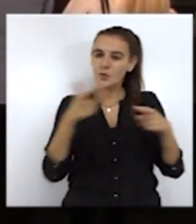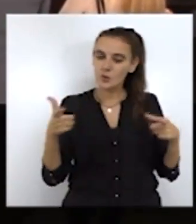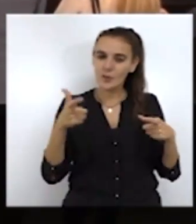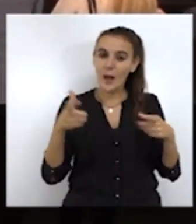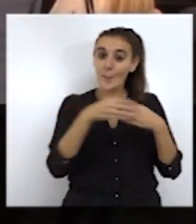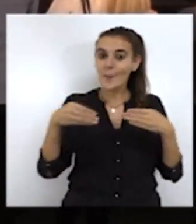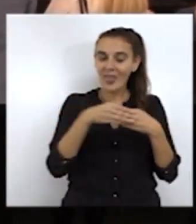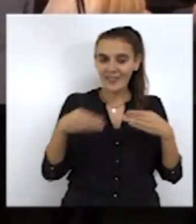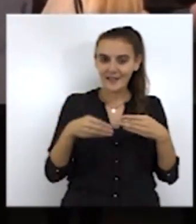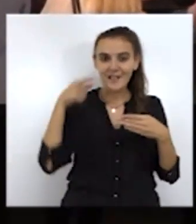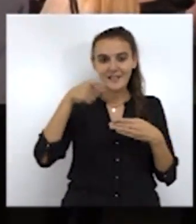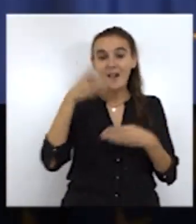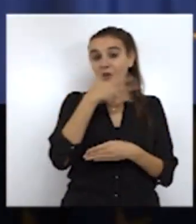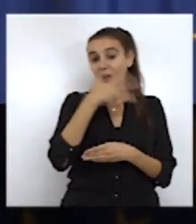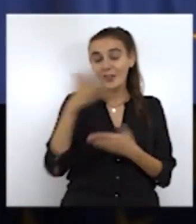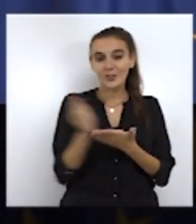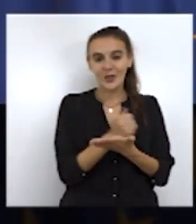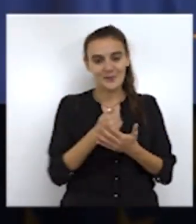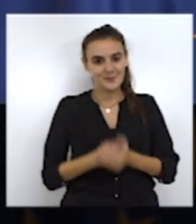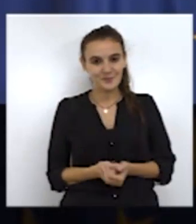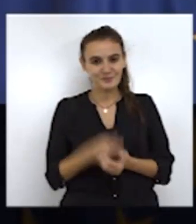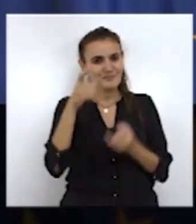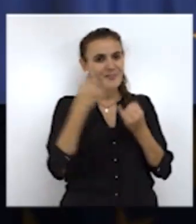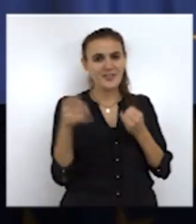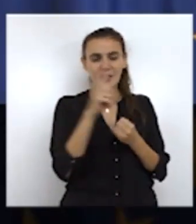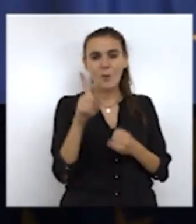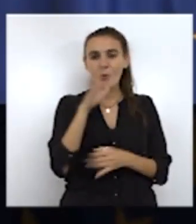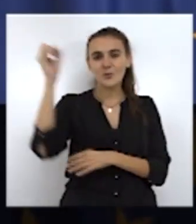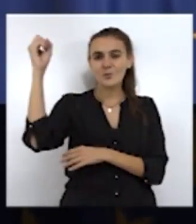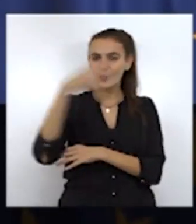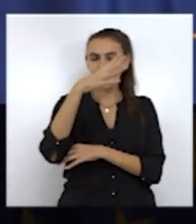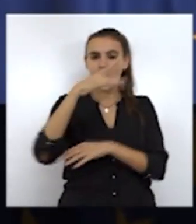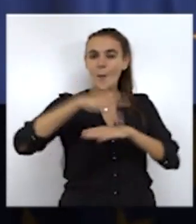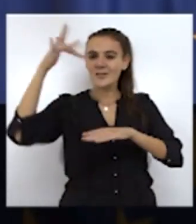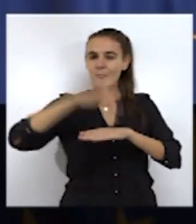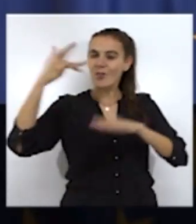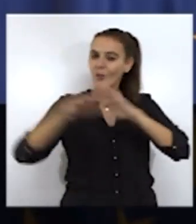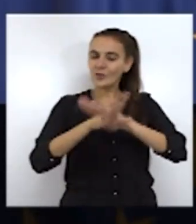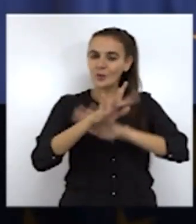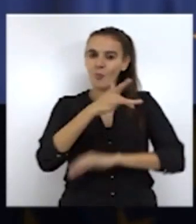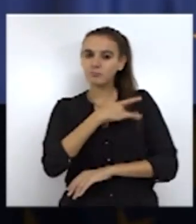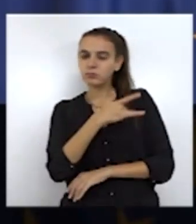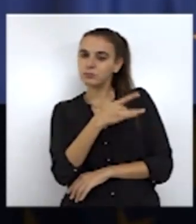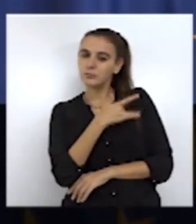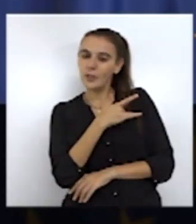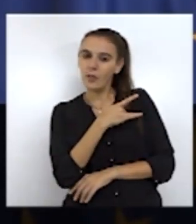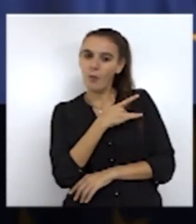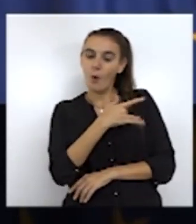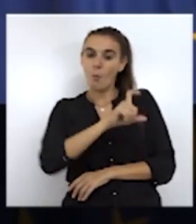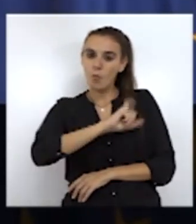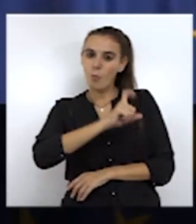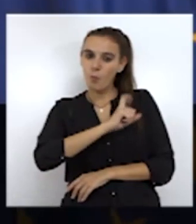pacientes y de quienes les conocieron. No fue el final. Su luz sigue brillando en el corazón de sus